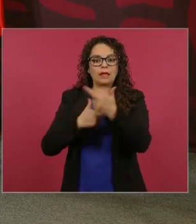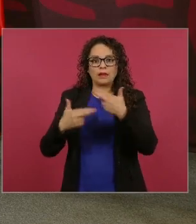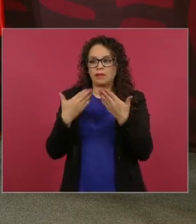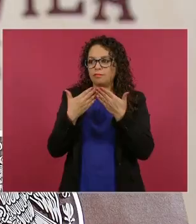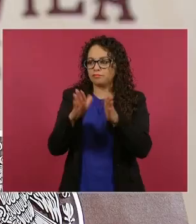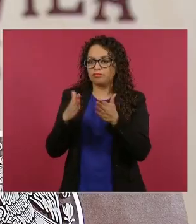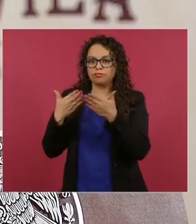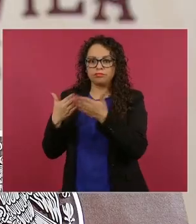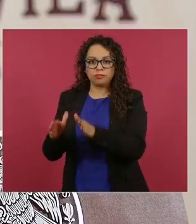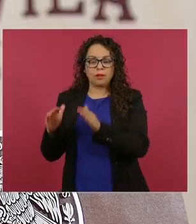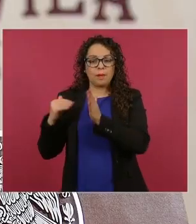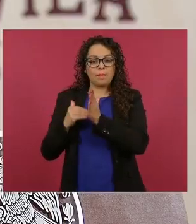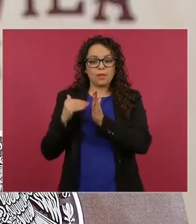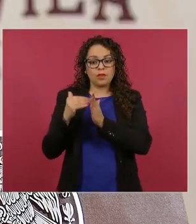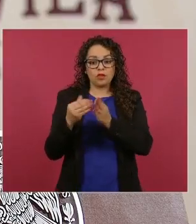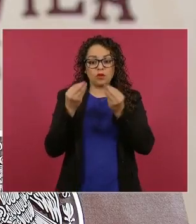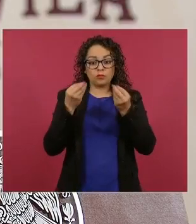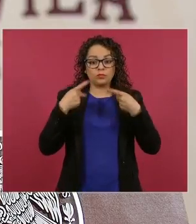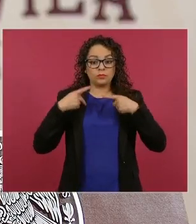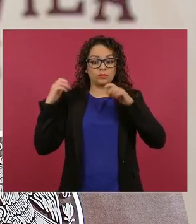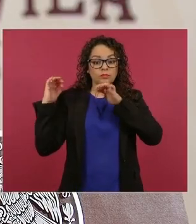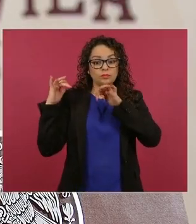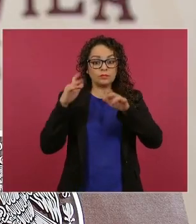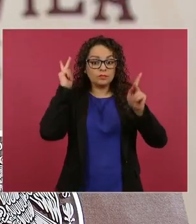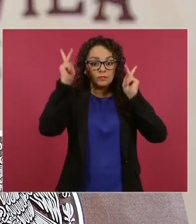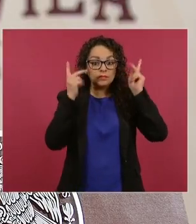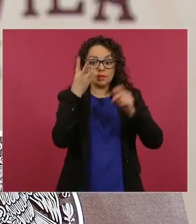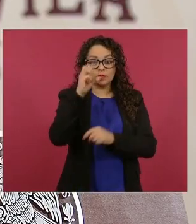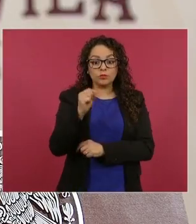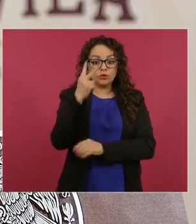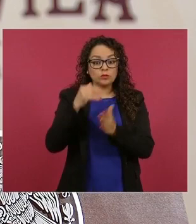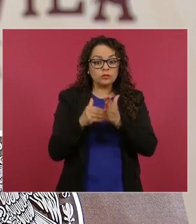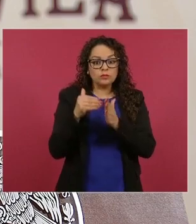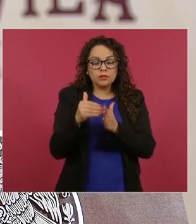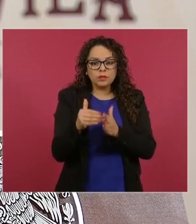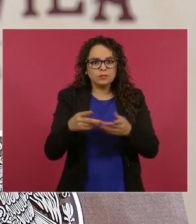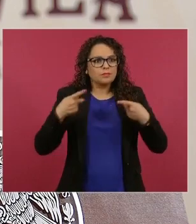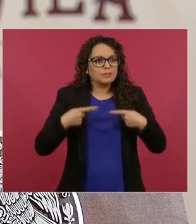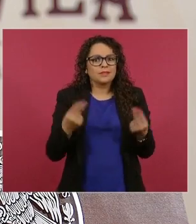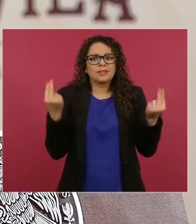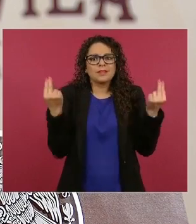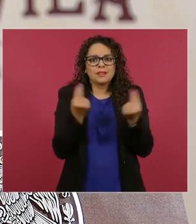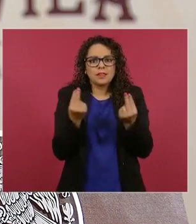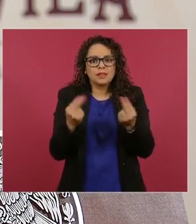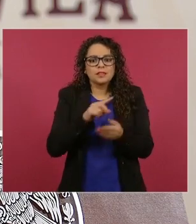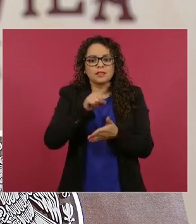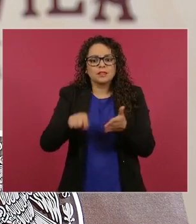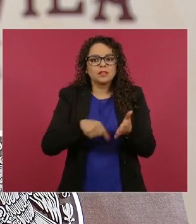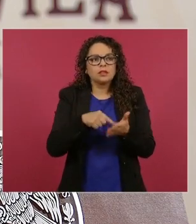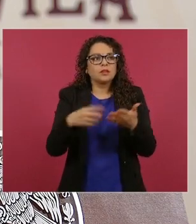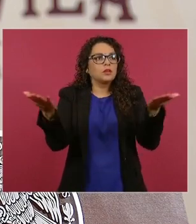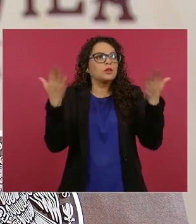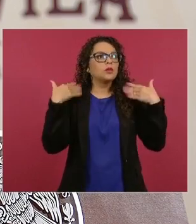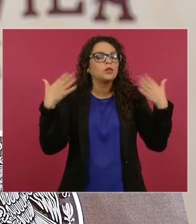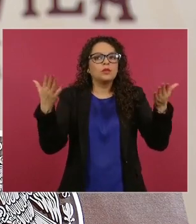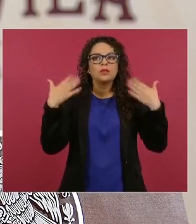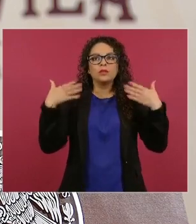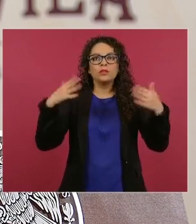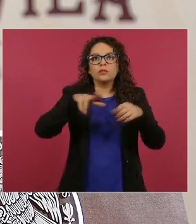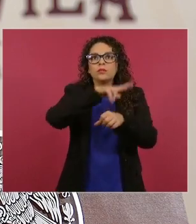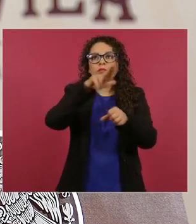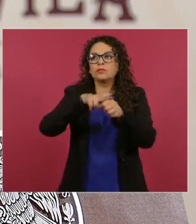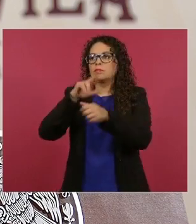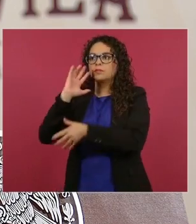.8 de millones de visitantes a 3.2 millones. Estamos hablando que la gente necesita espacios abiertos, quiere salir a la libertad y las áreas